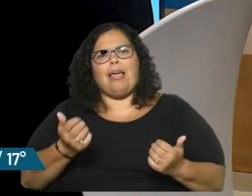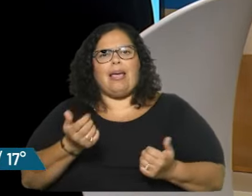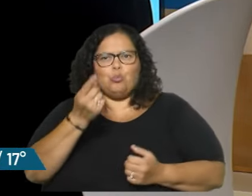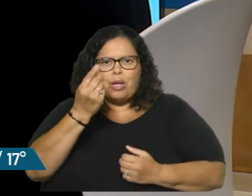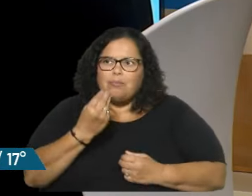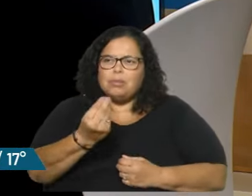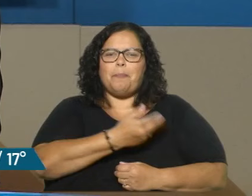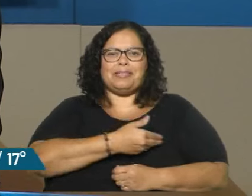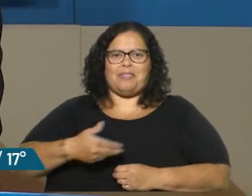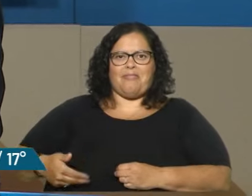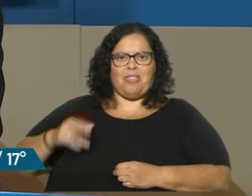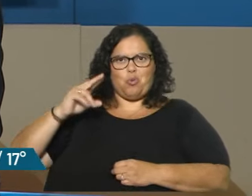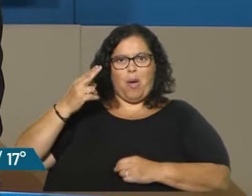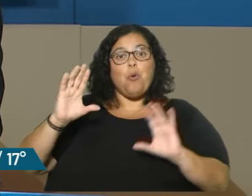además?